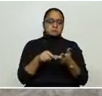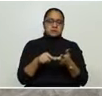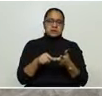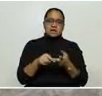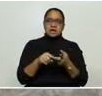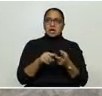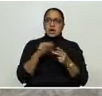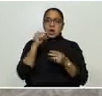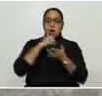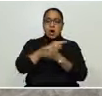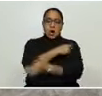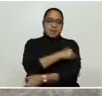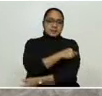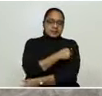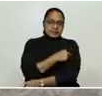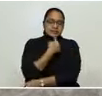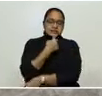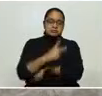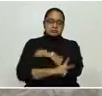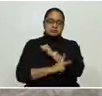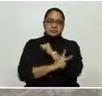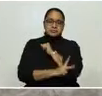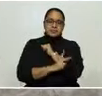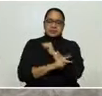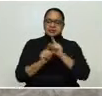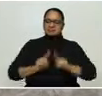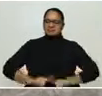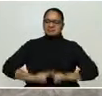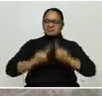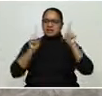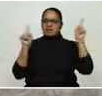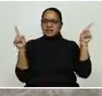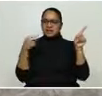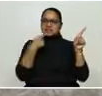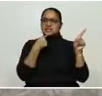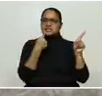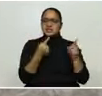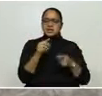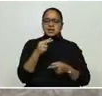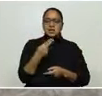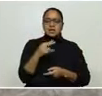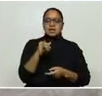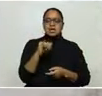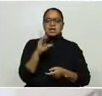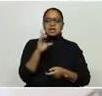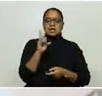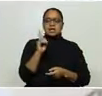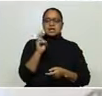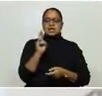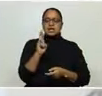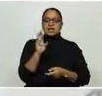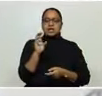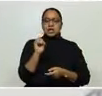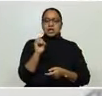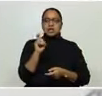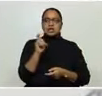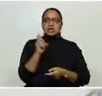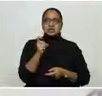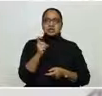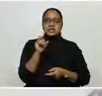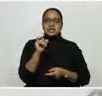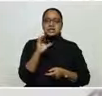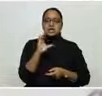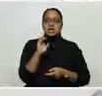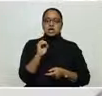hospitales del país, nosotros ya hemos comenzado con la hidroxicloroquina aplicada con